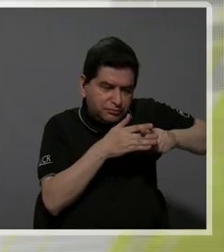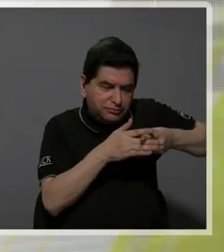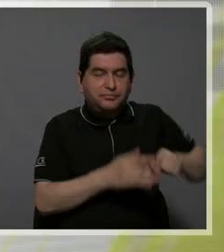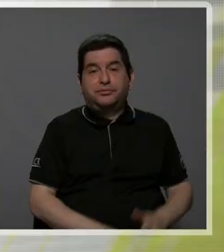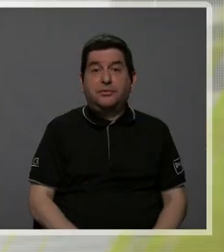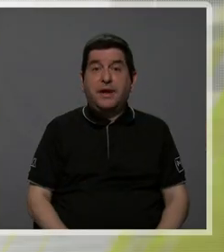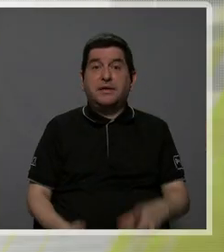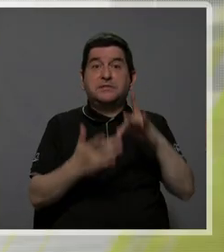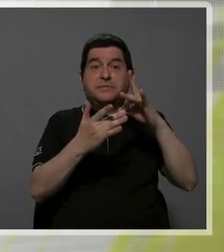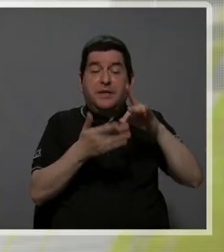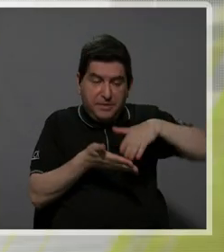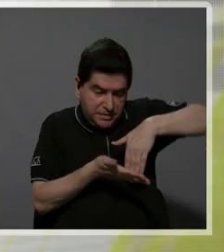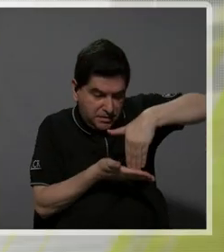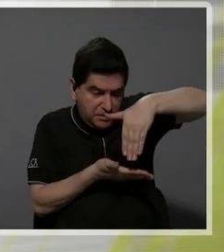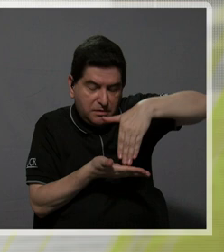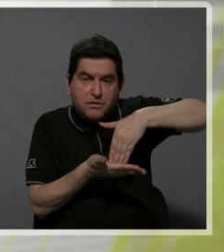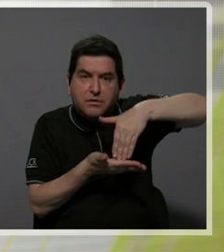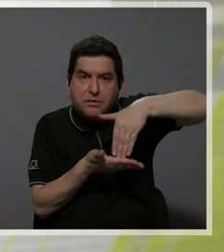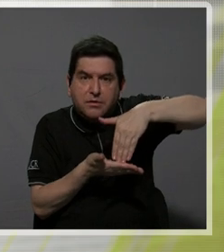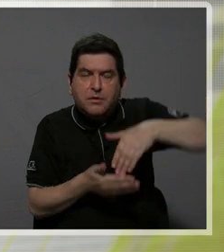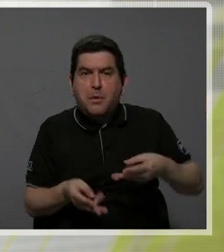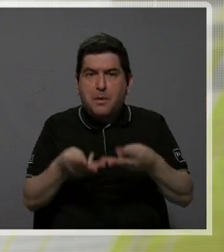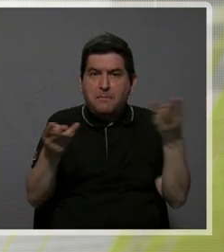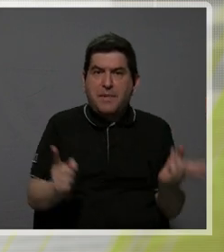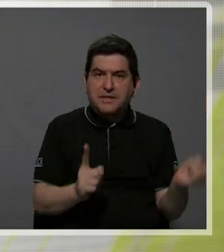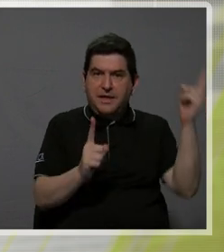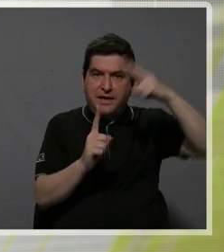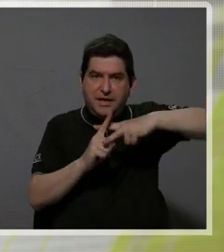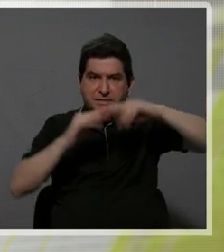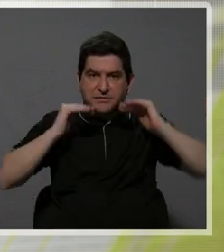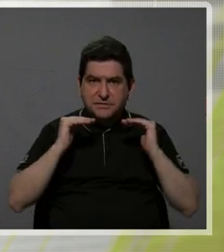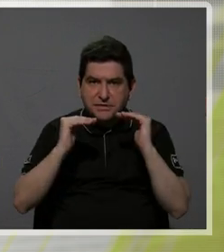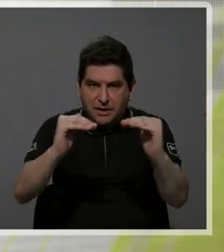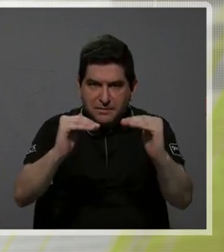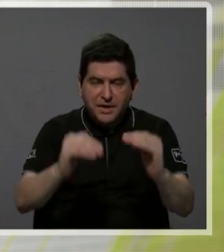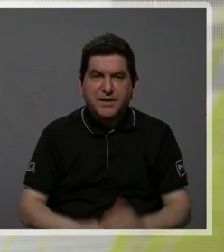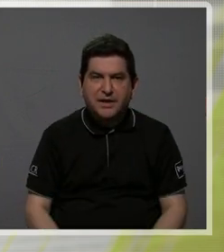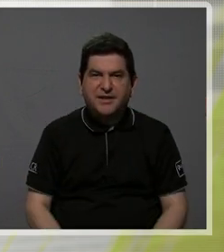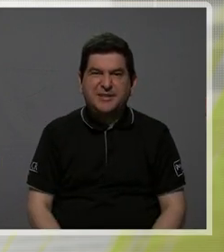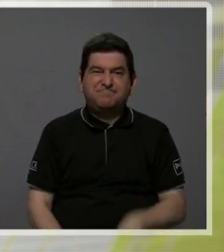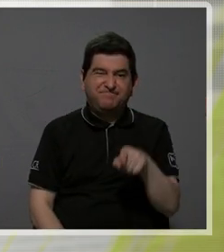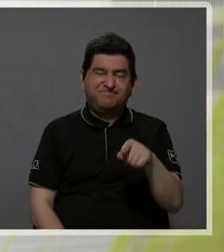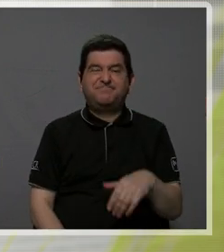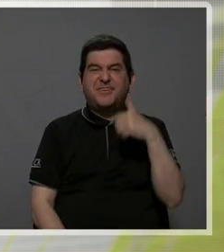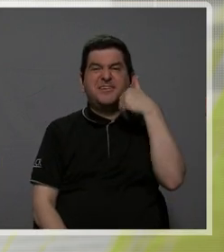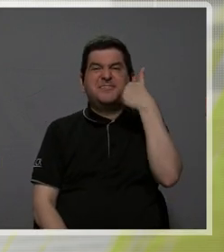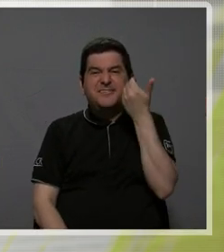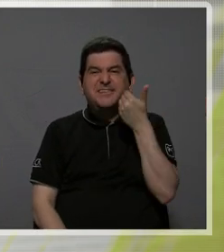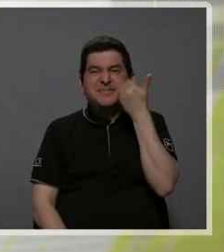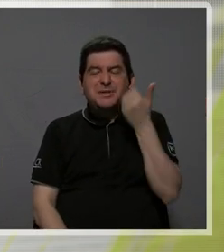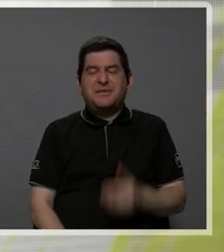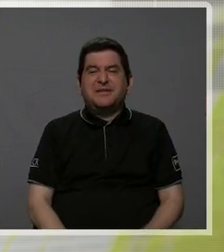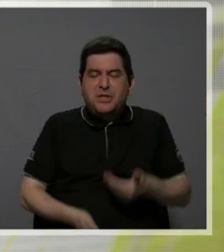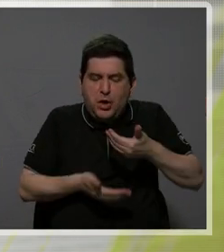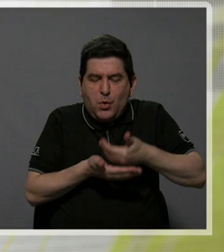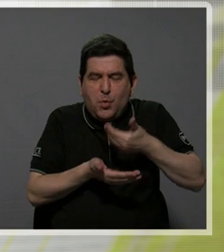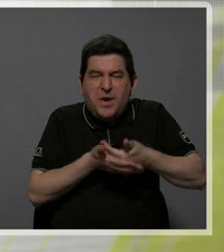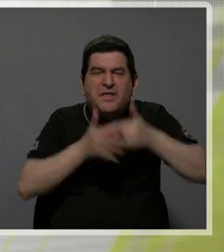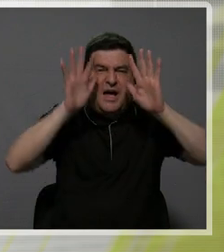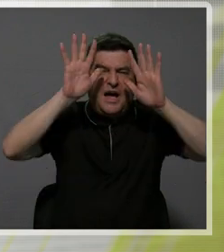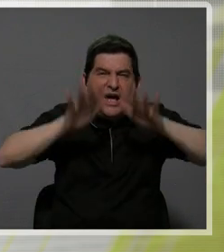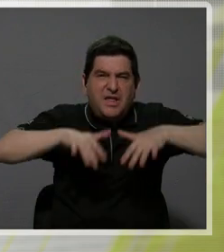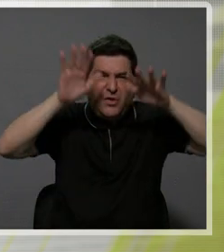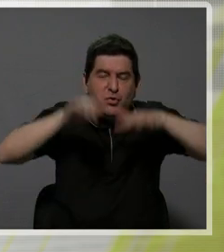porque la demarcación vial, al ser materiales que se aplican sobre el pavimento, están muy sujetos al daño por humedad, por las lluvias,